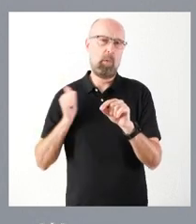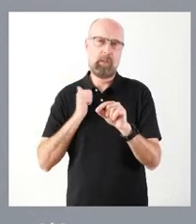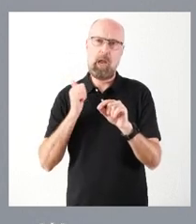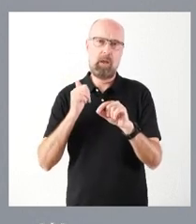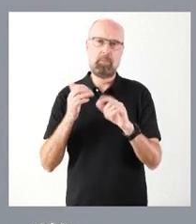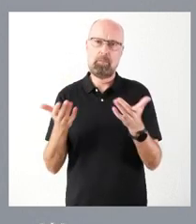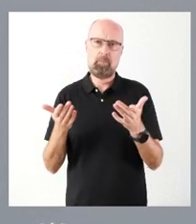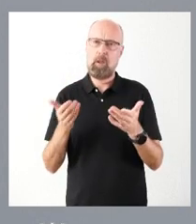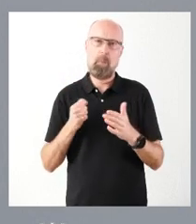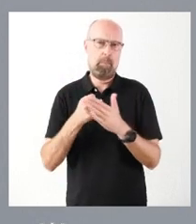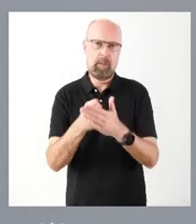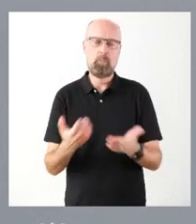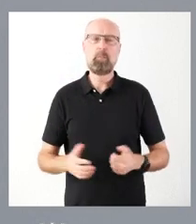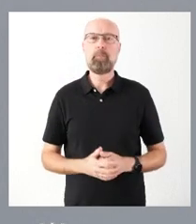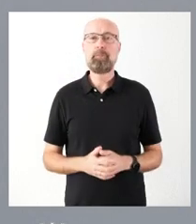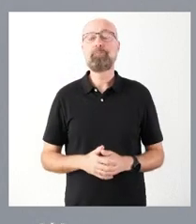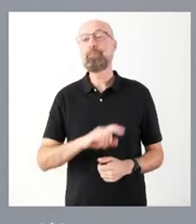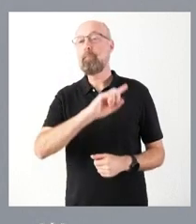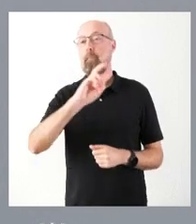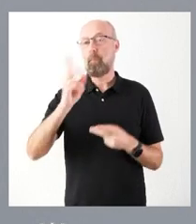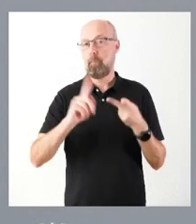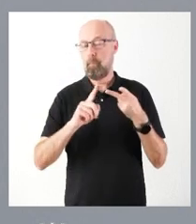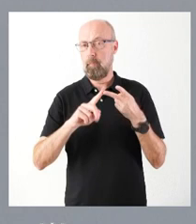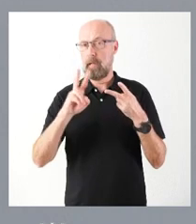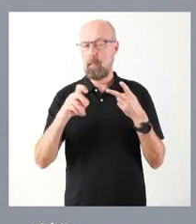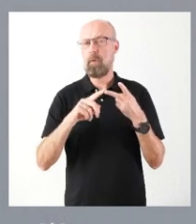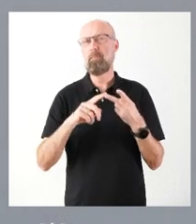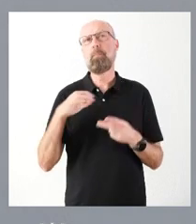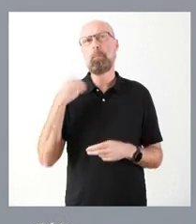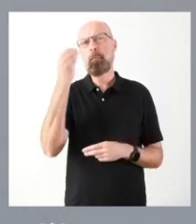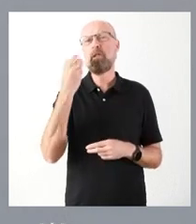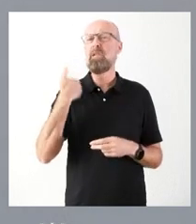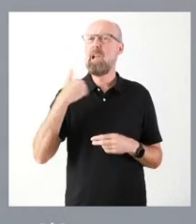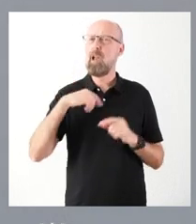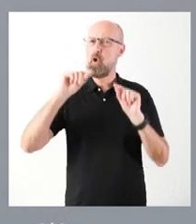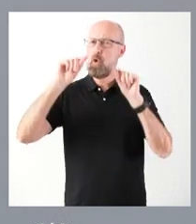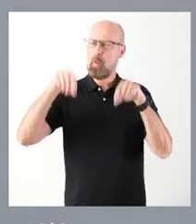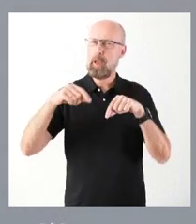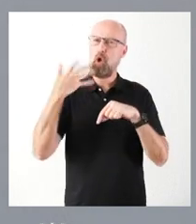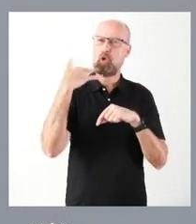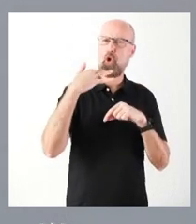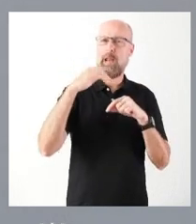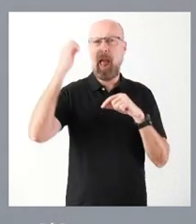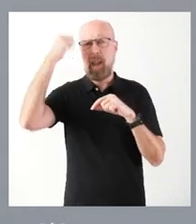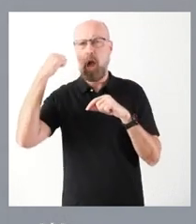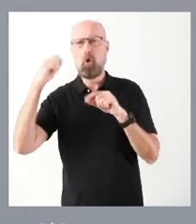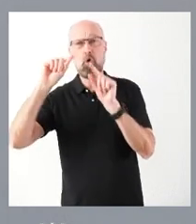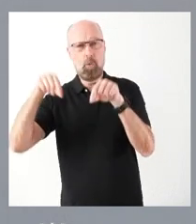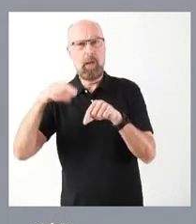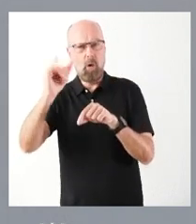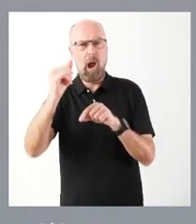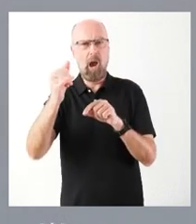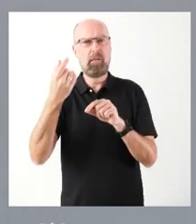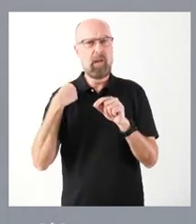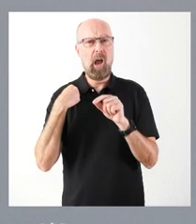posibilidades que tengamos. En segunda cuestión, yo creo que ya hay un convenio entre Soria y Aragón que incluye varias